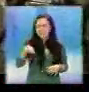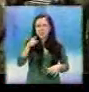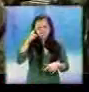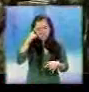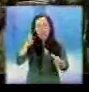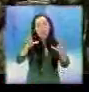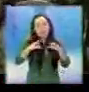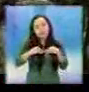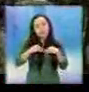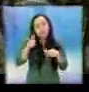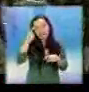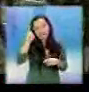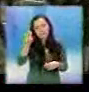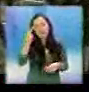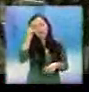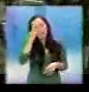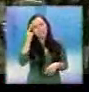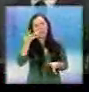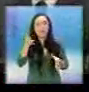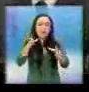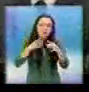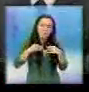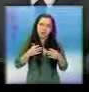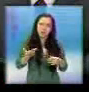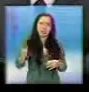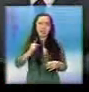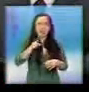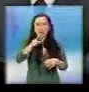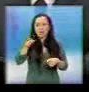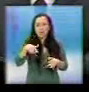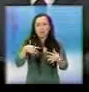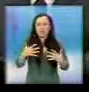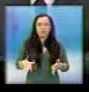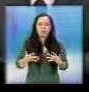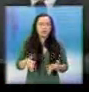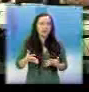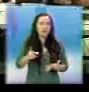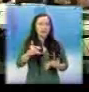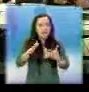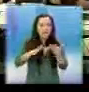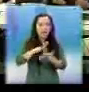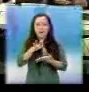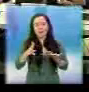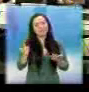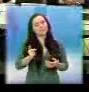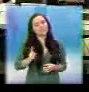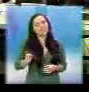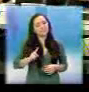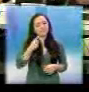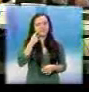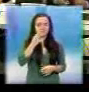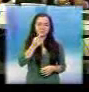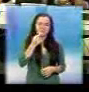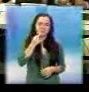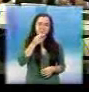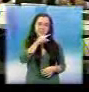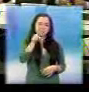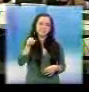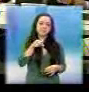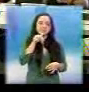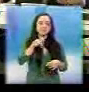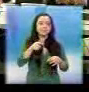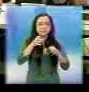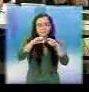Aceptar que sus fieles soldados cayeron en pánico, pone en serios problemas al ejército. Y la oposición se dará a un banquete.